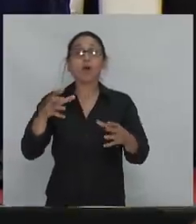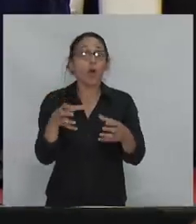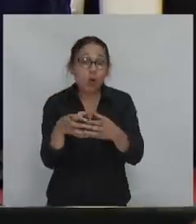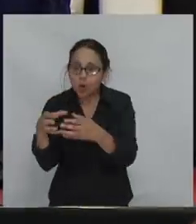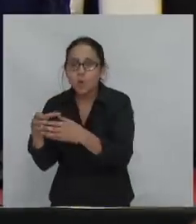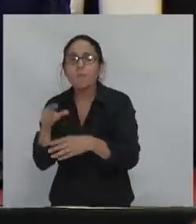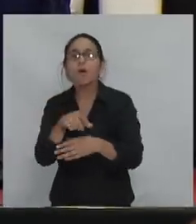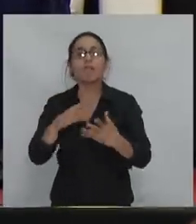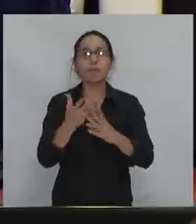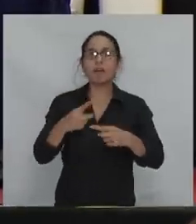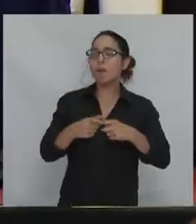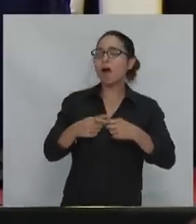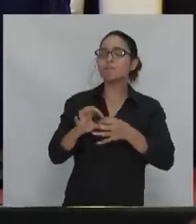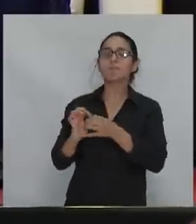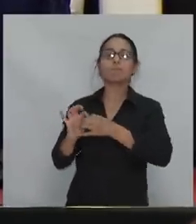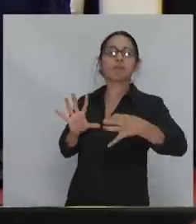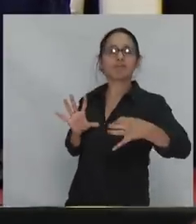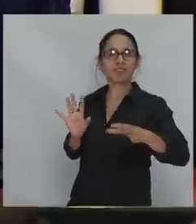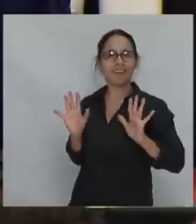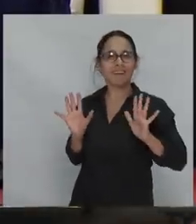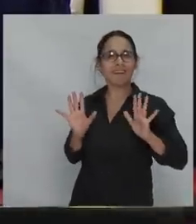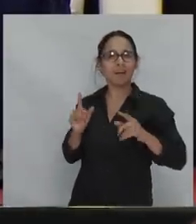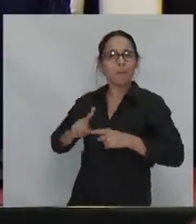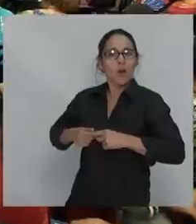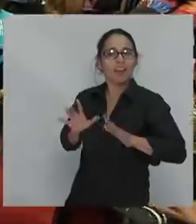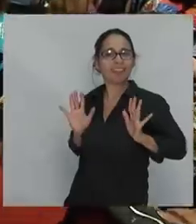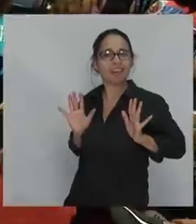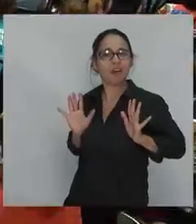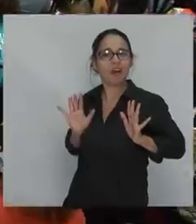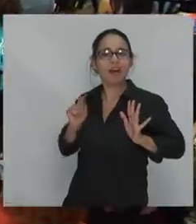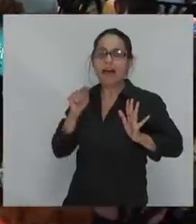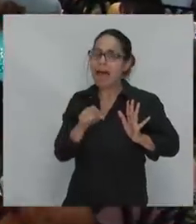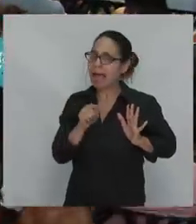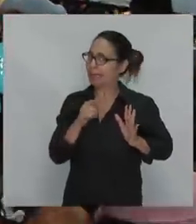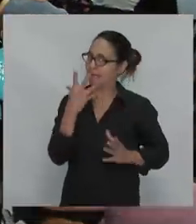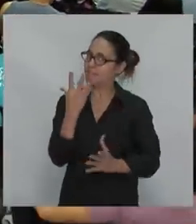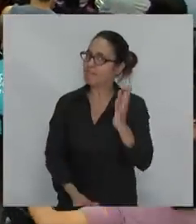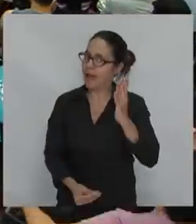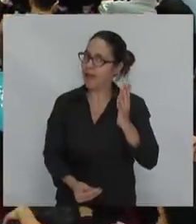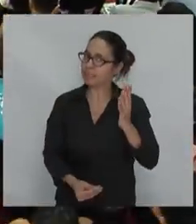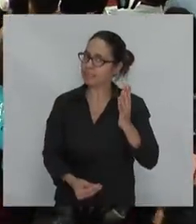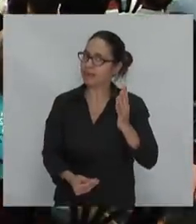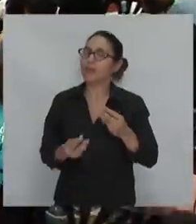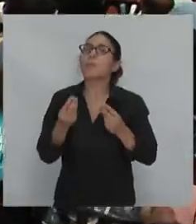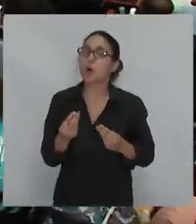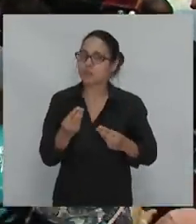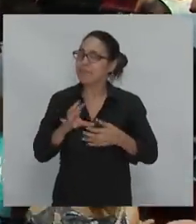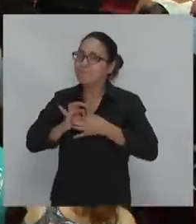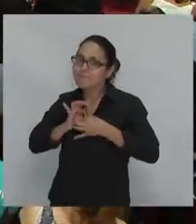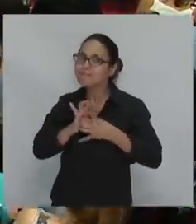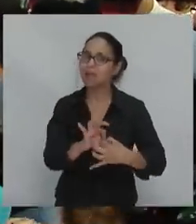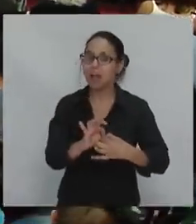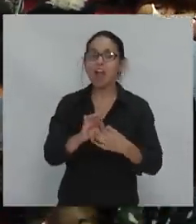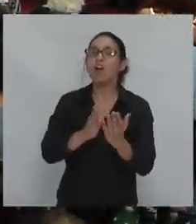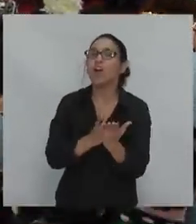pierden todo tipo de compromiso con el partido. Y ahí nos estamos también equivocando, porque se rompe ese principio que ha planteado Álvaro de